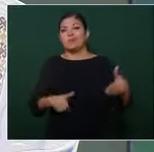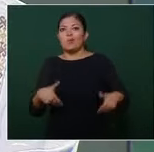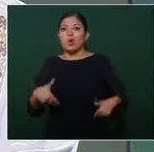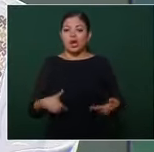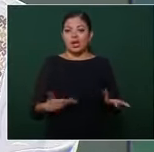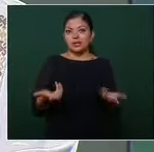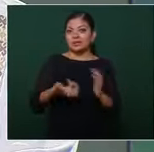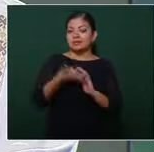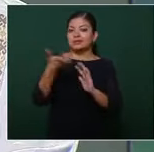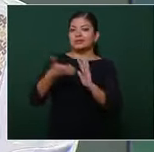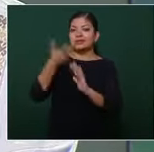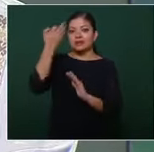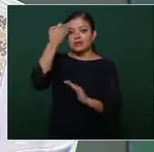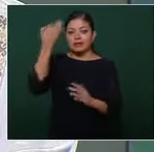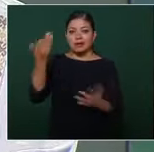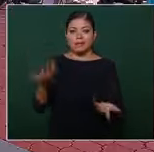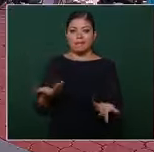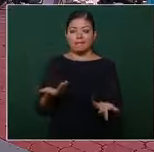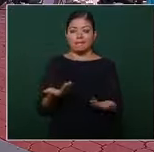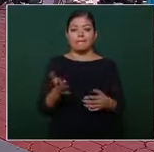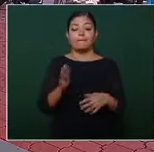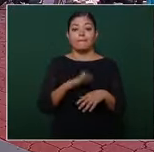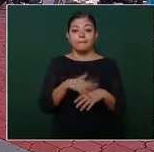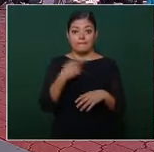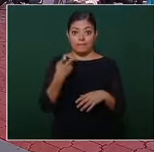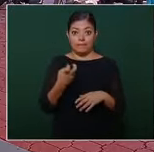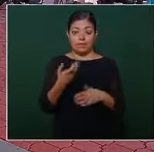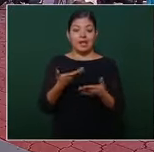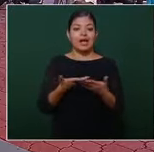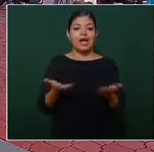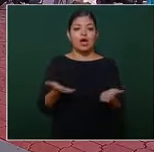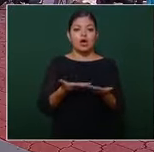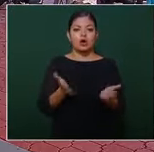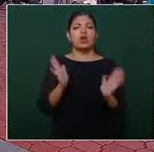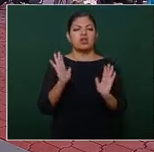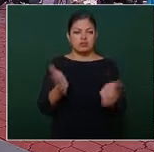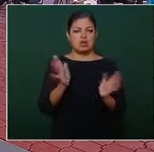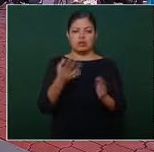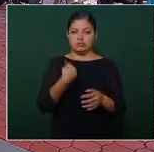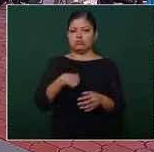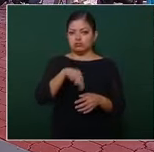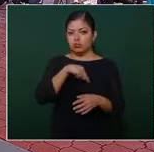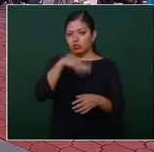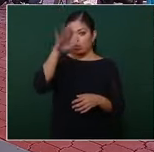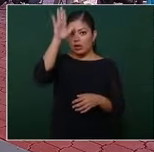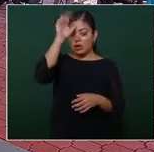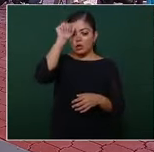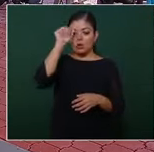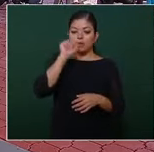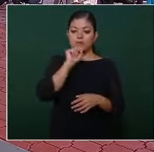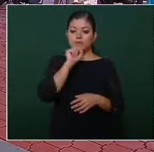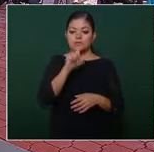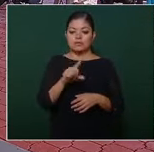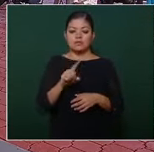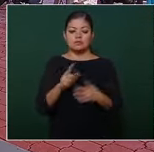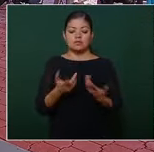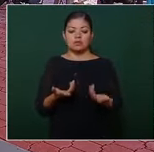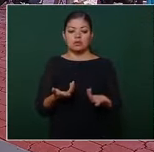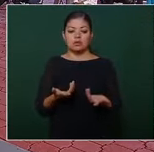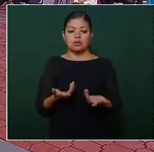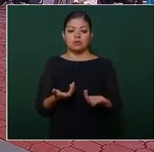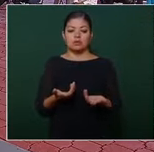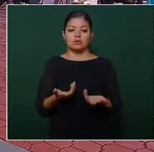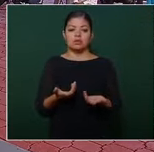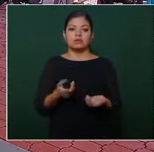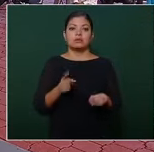entonces ahora ya tomamos el acuerdo también de hacer el